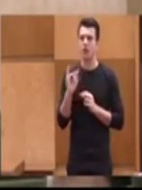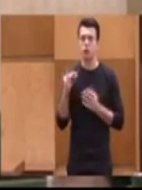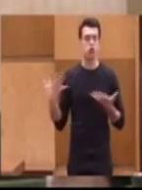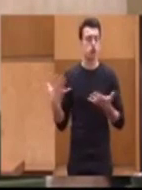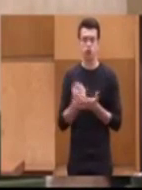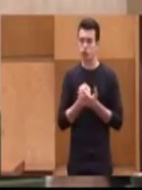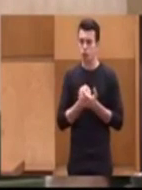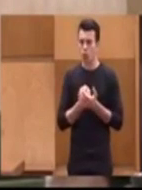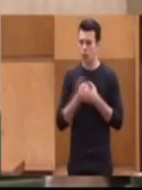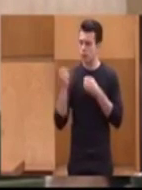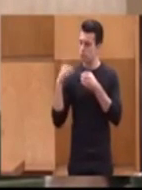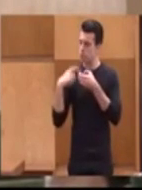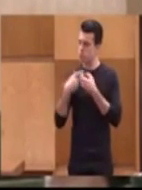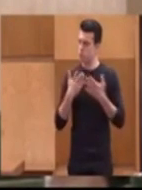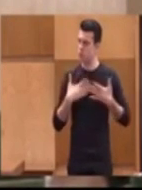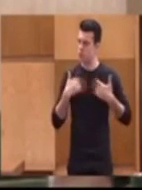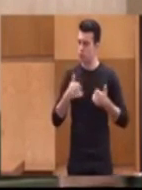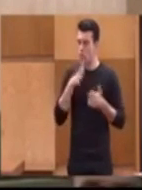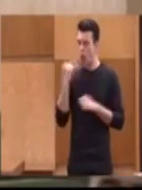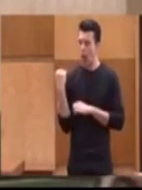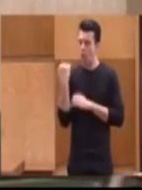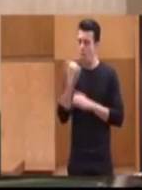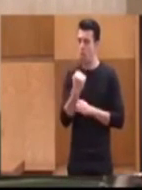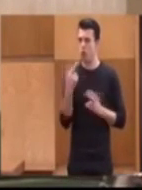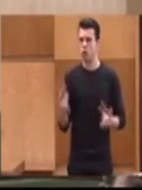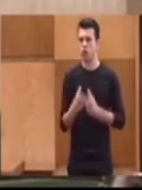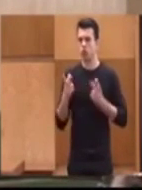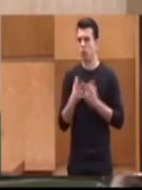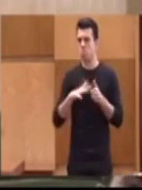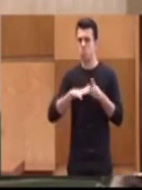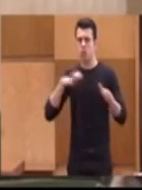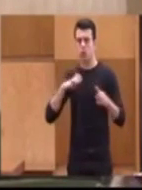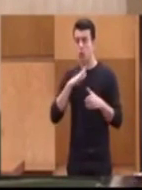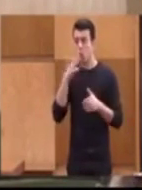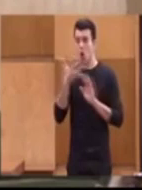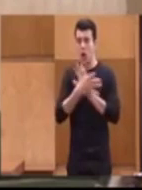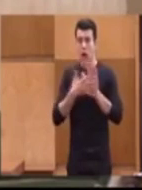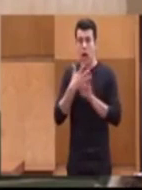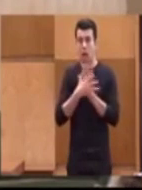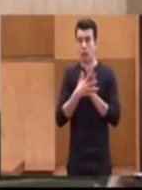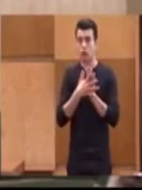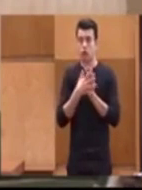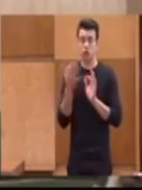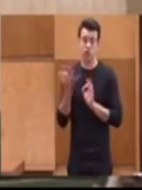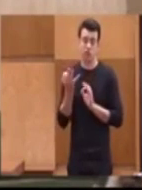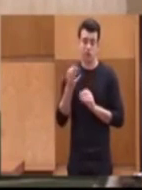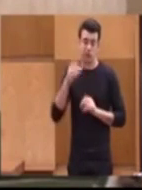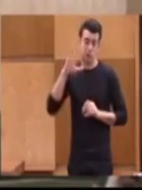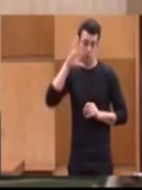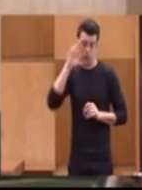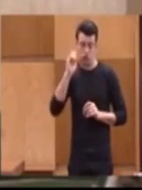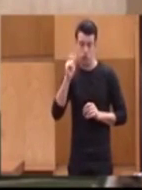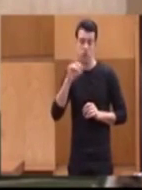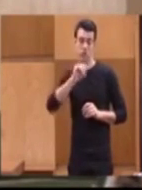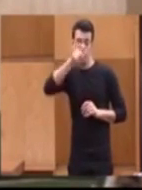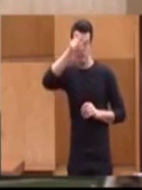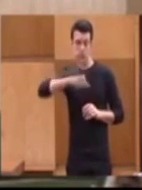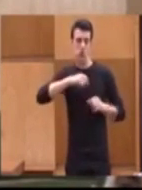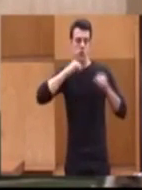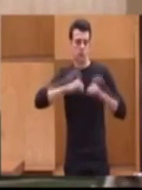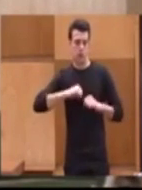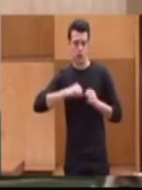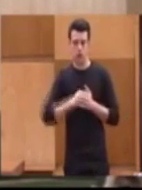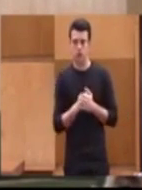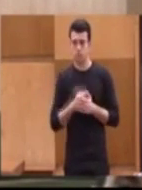se incorporen, con el apoyo mayoritario de la sociedad? Porque hablamos de las pensiones y de los mayores. Y las